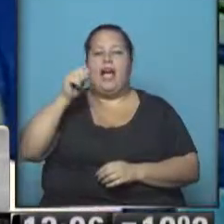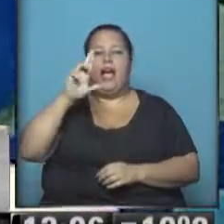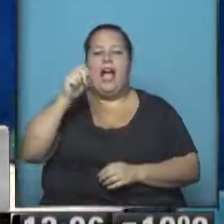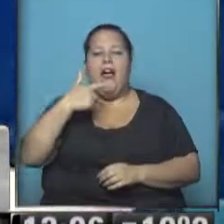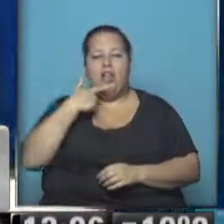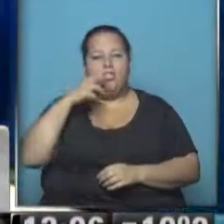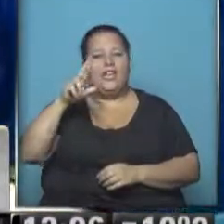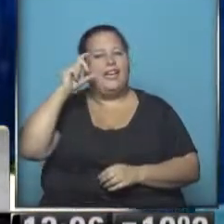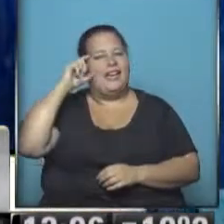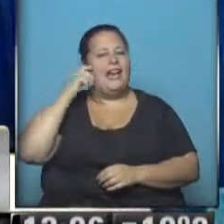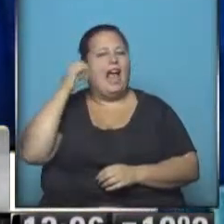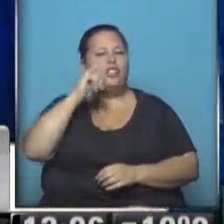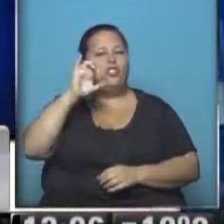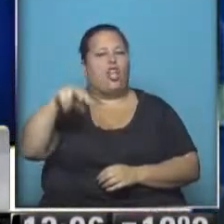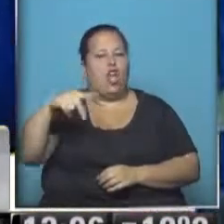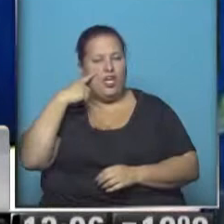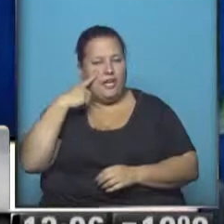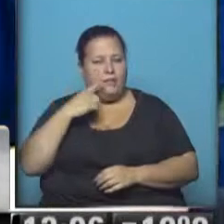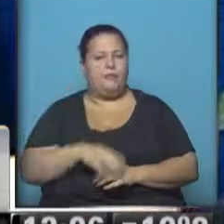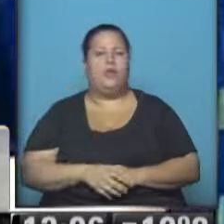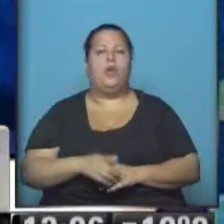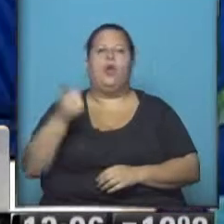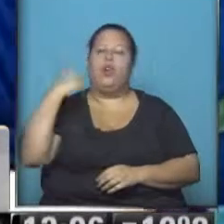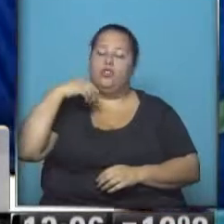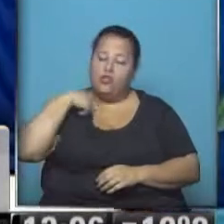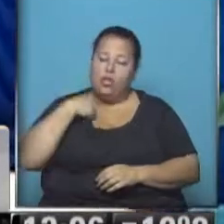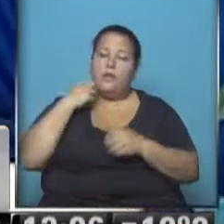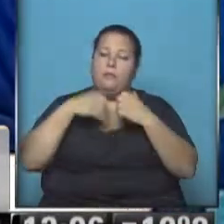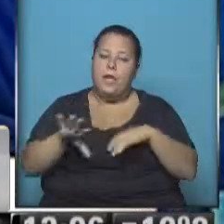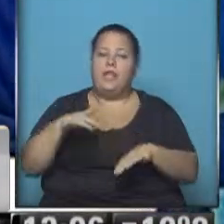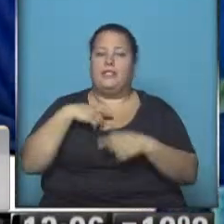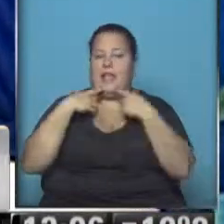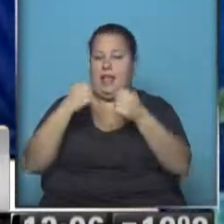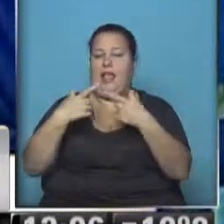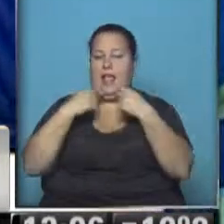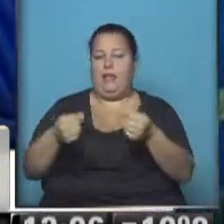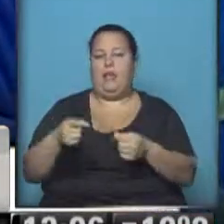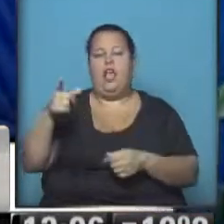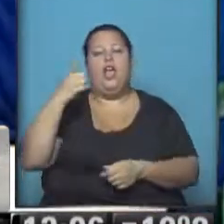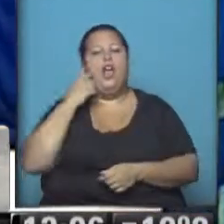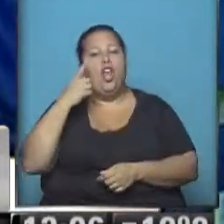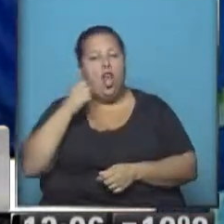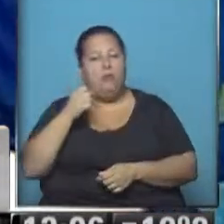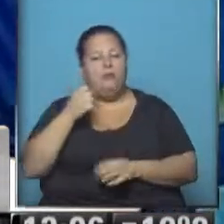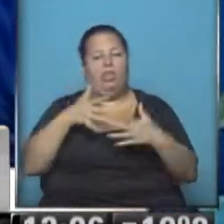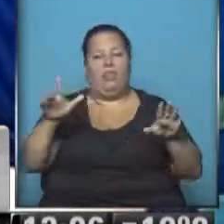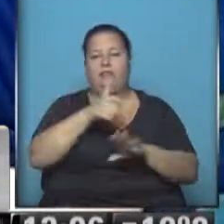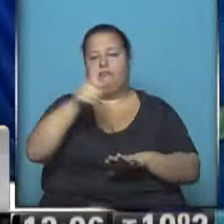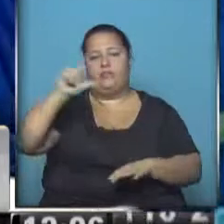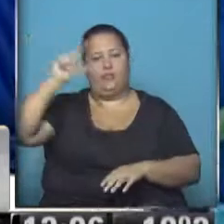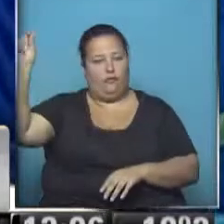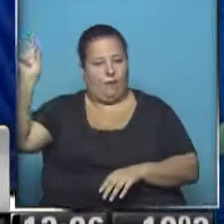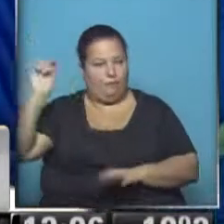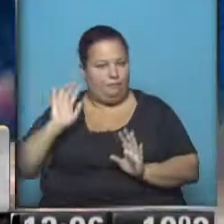Regaxoni y cuando nosotros comenzamos a hacerle los reclamos, el señor cruzó la calle y se fue.